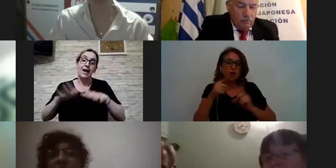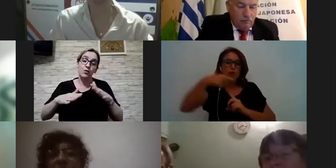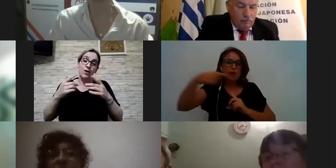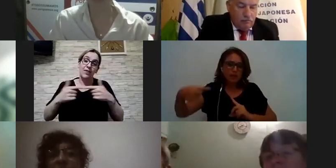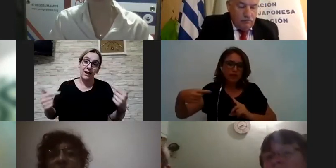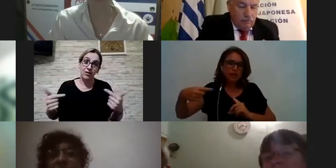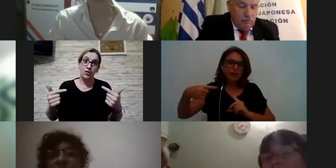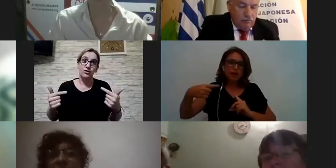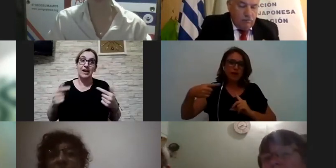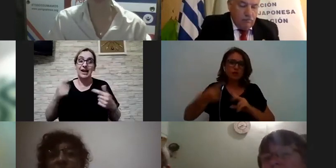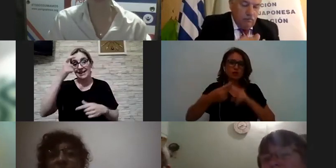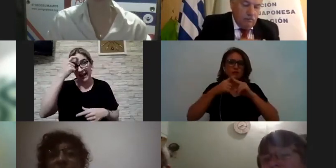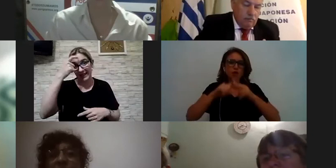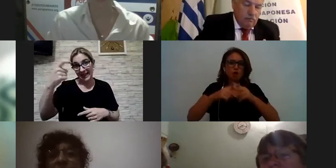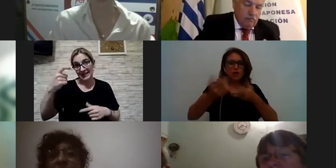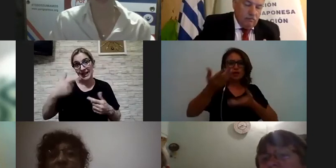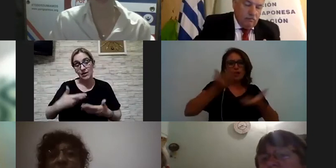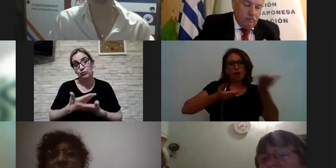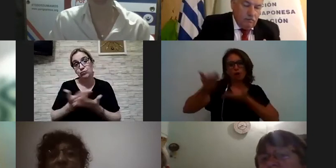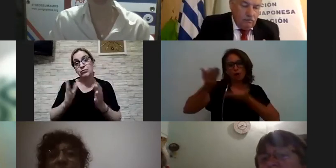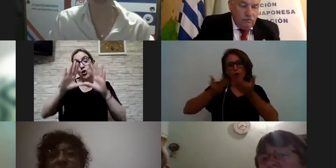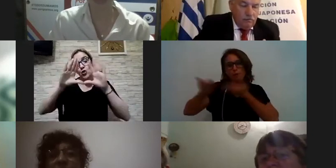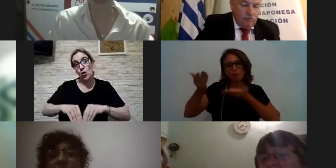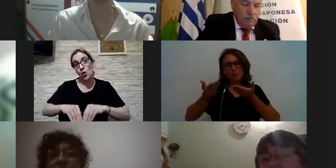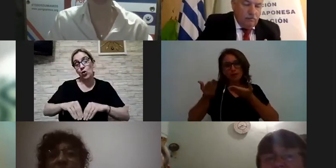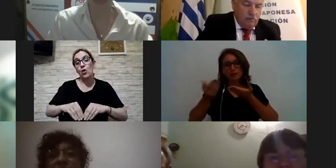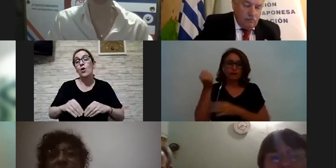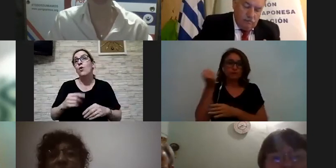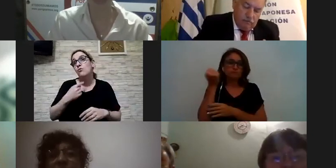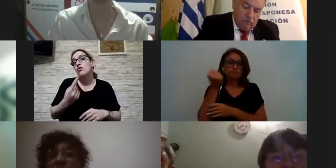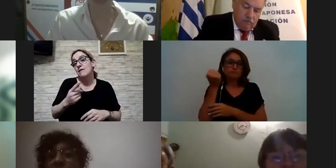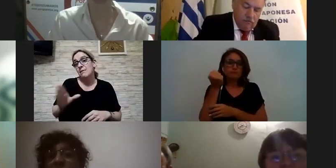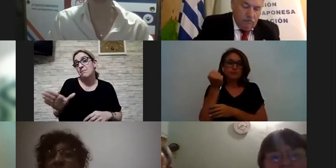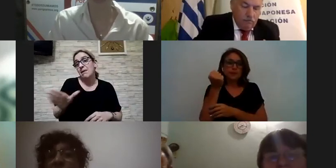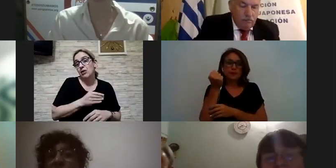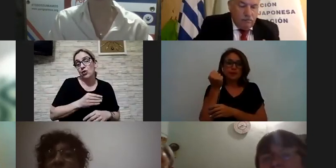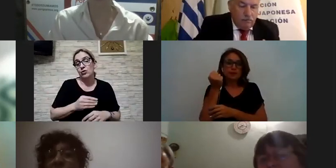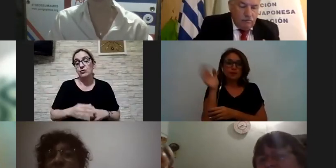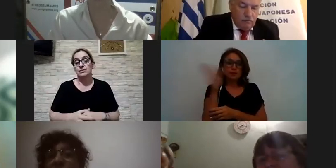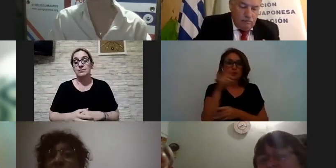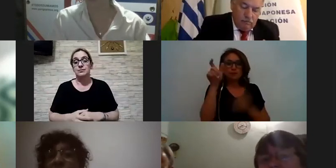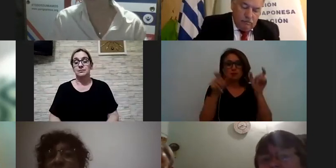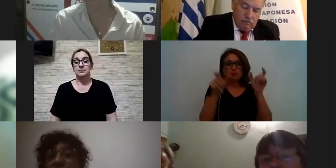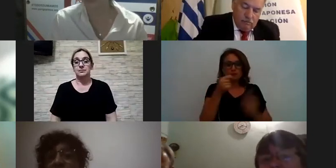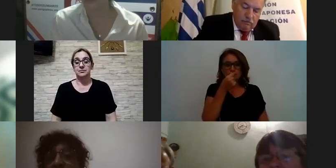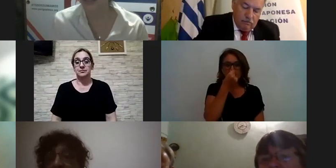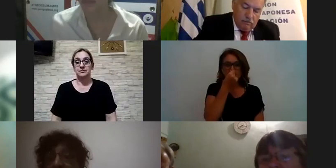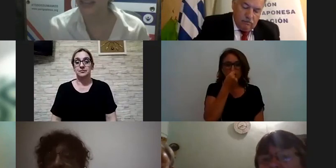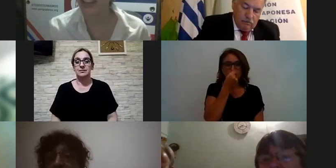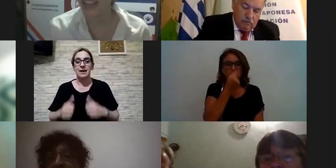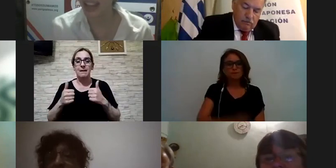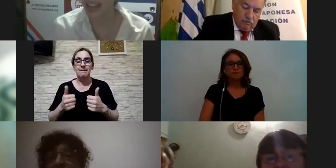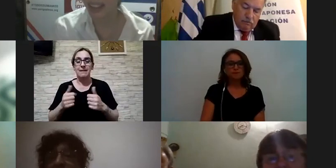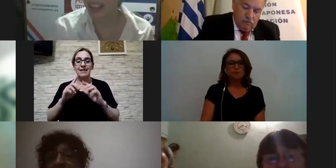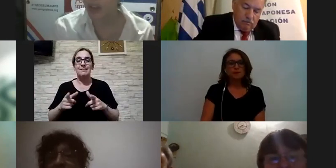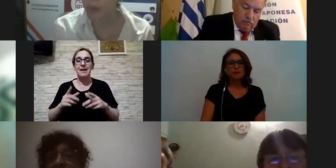las técnicas que se compartieron pueden ser muy útiles para estos procesos Exacto también